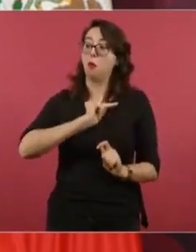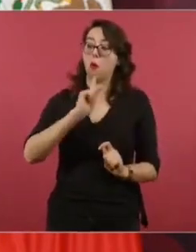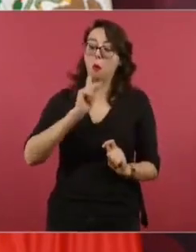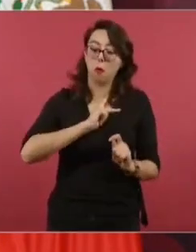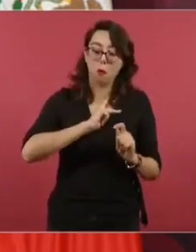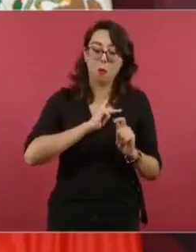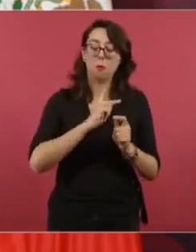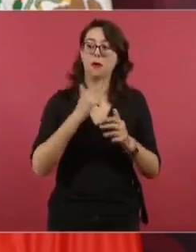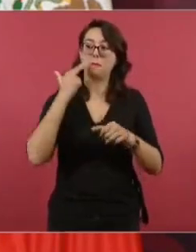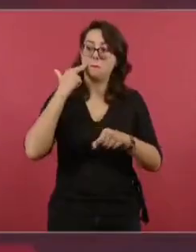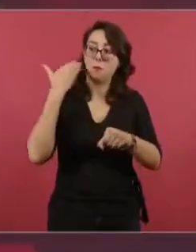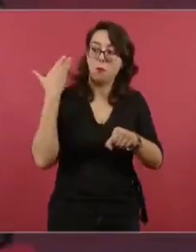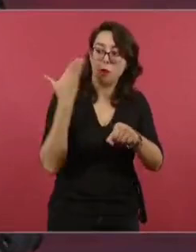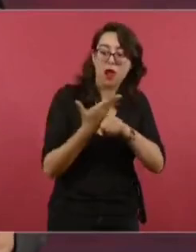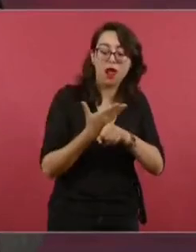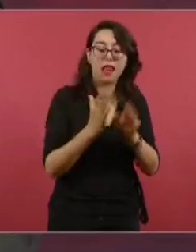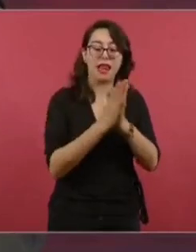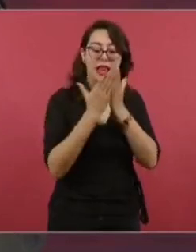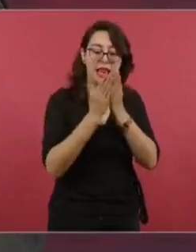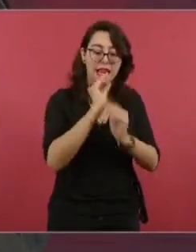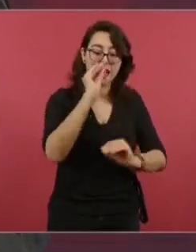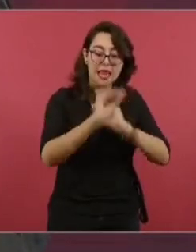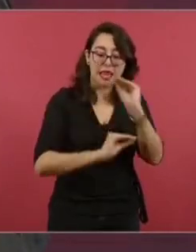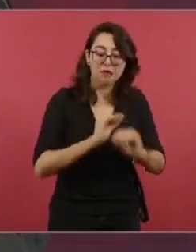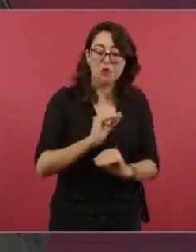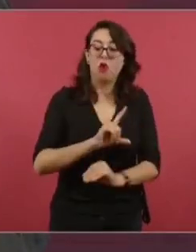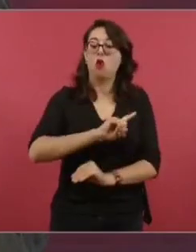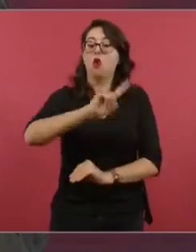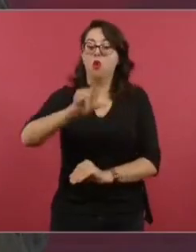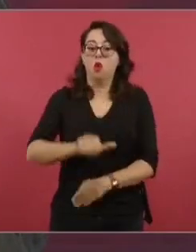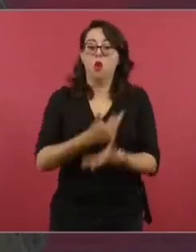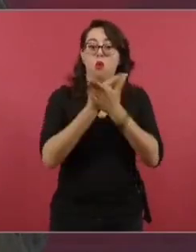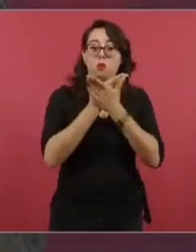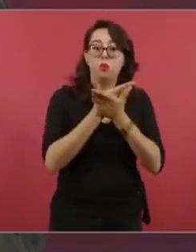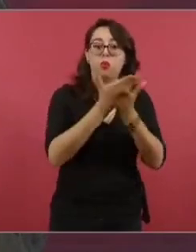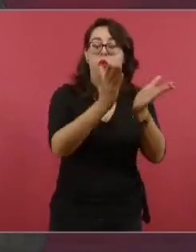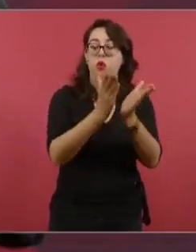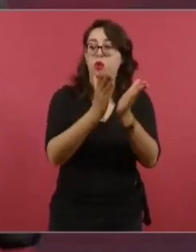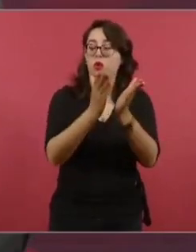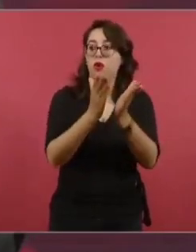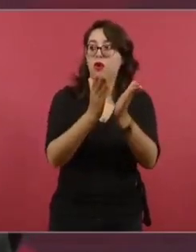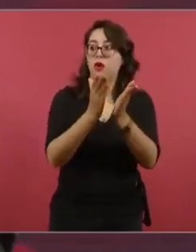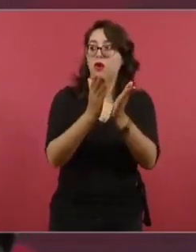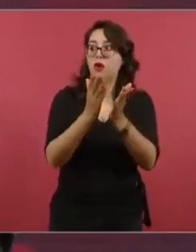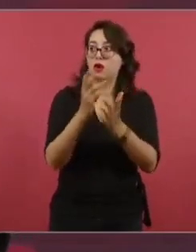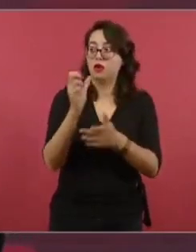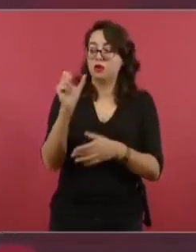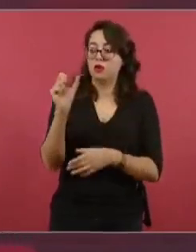de los libros de texto, es